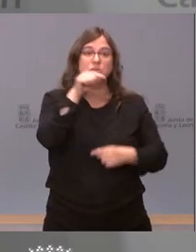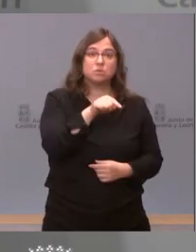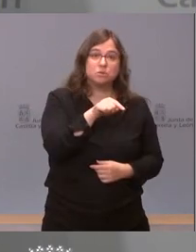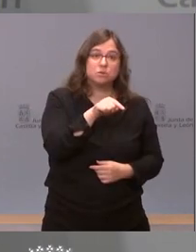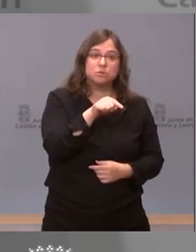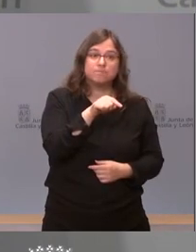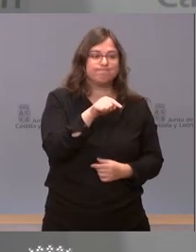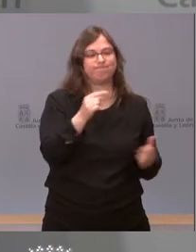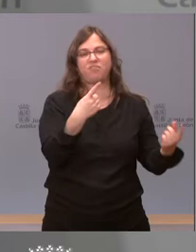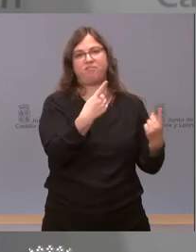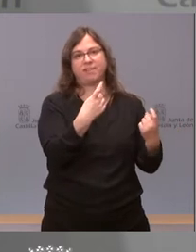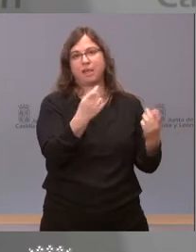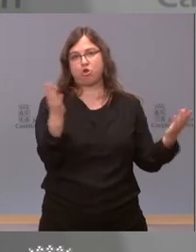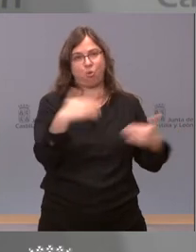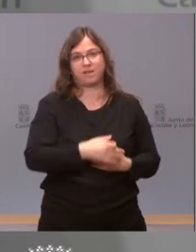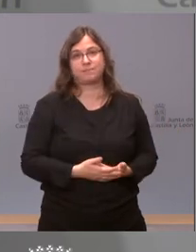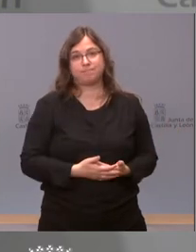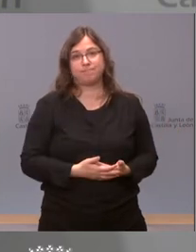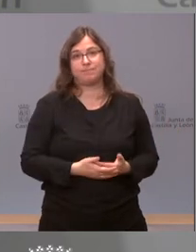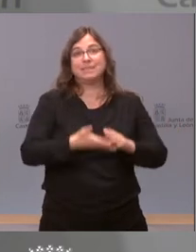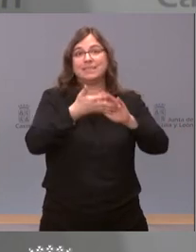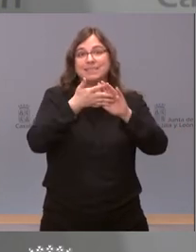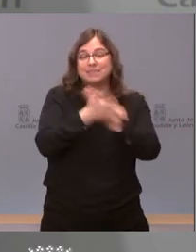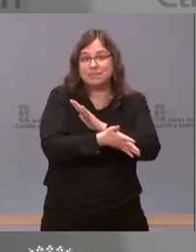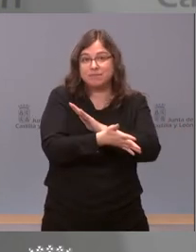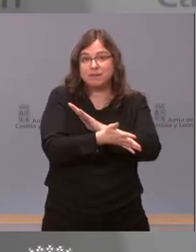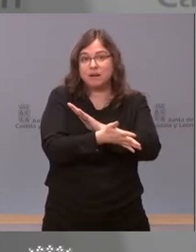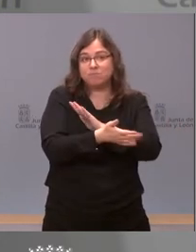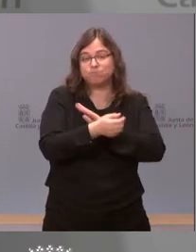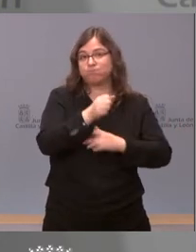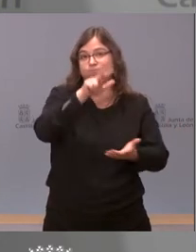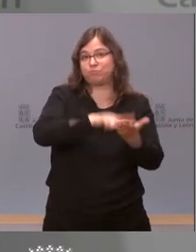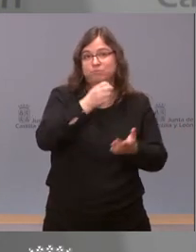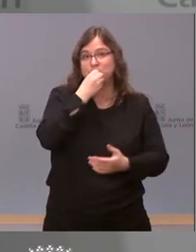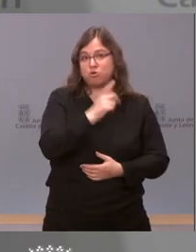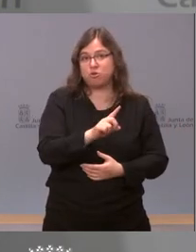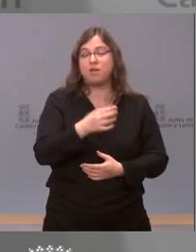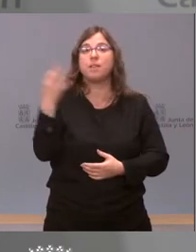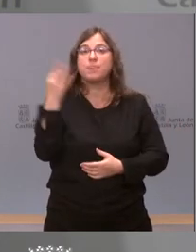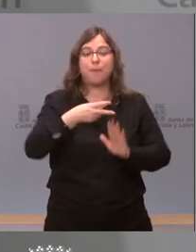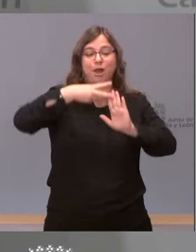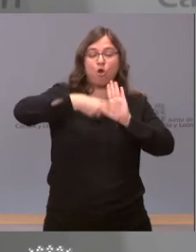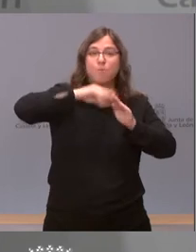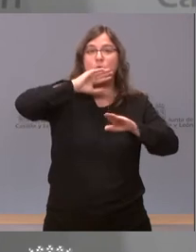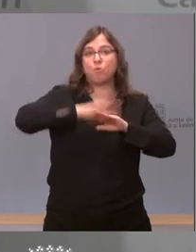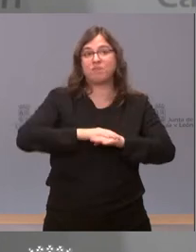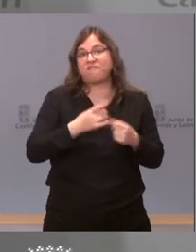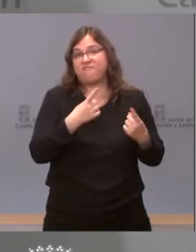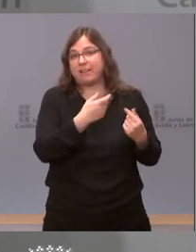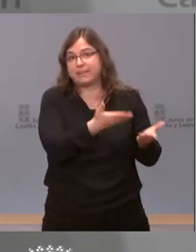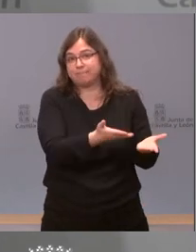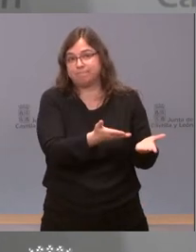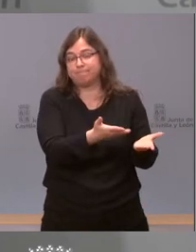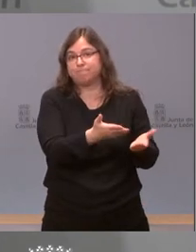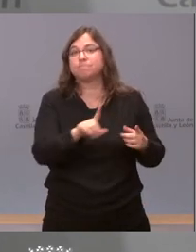no se da por tanto no está en la norma y lo que hay que hacer es cumplir la norma y